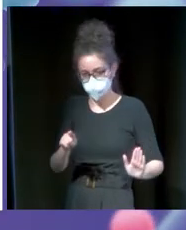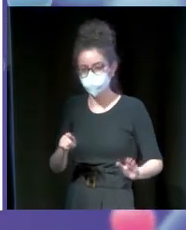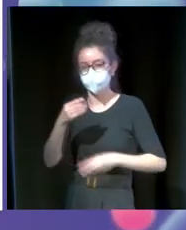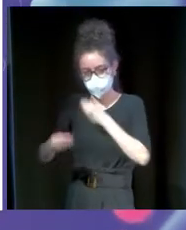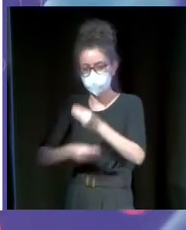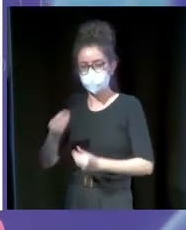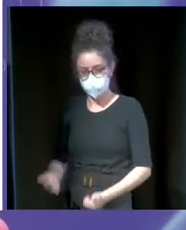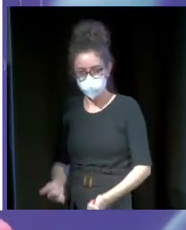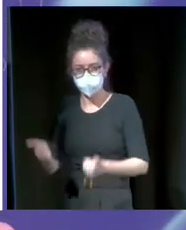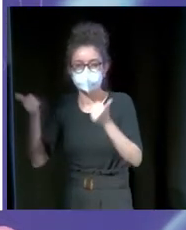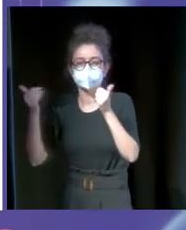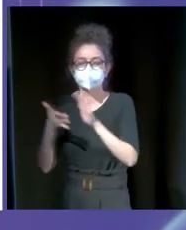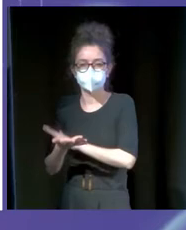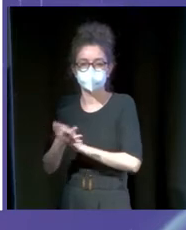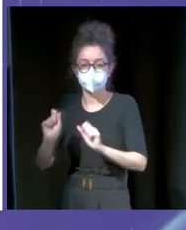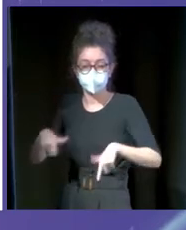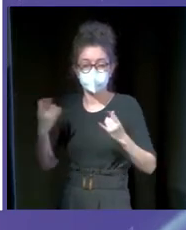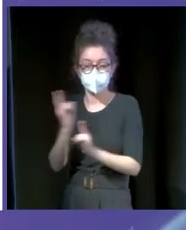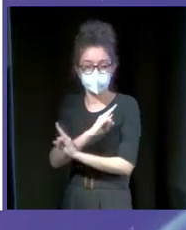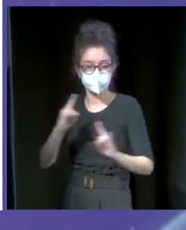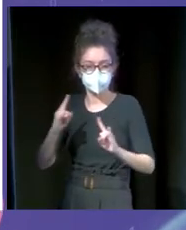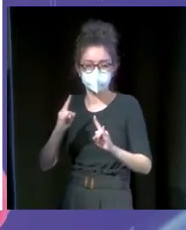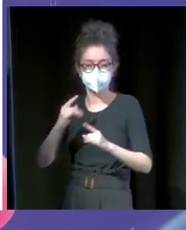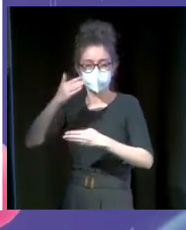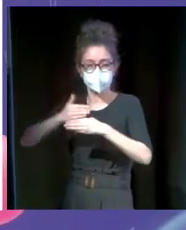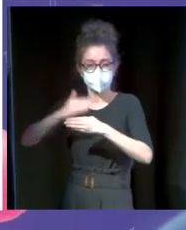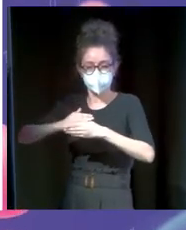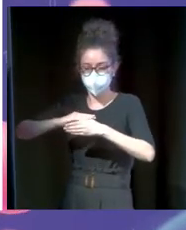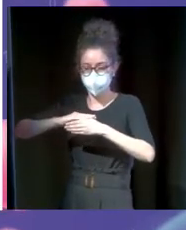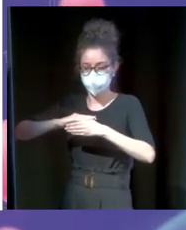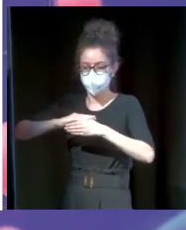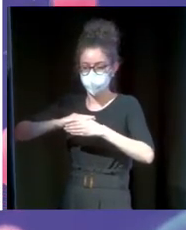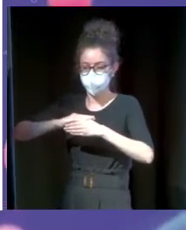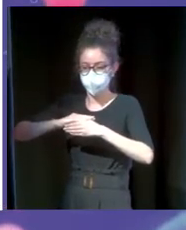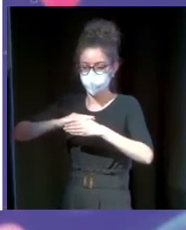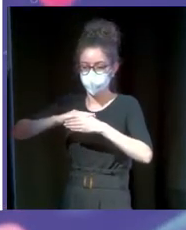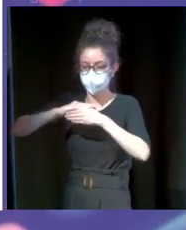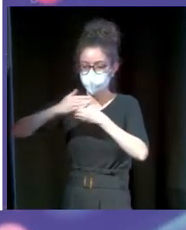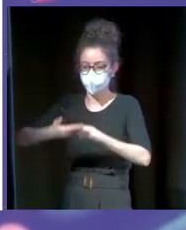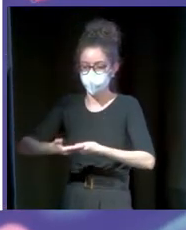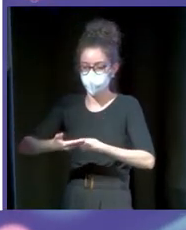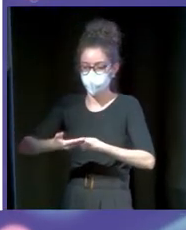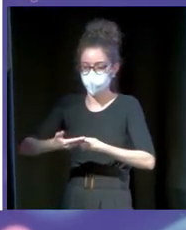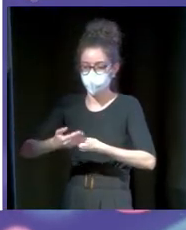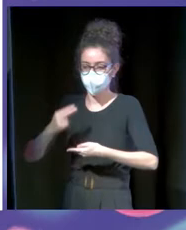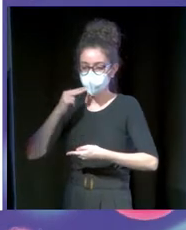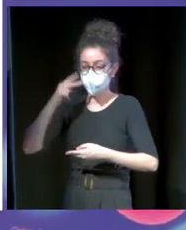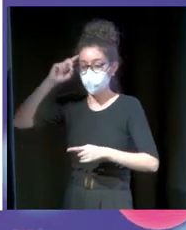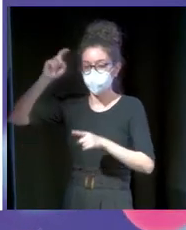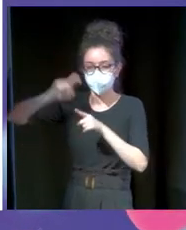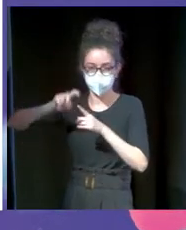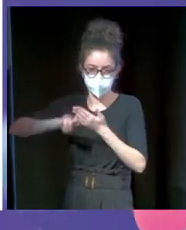Pues sobre todo rompimos las barreras ecológicas. Todos nos creemos que, yo la primera, que Tenerife está muy lejos. No lo está.